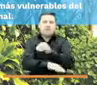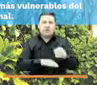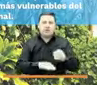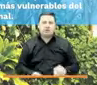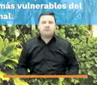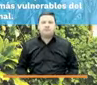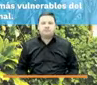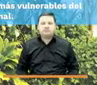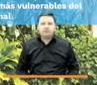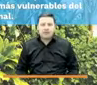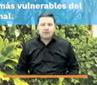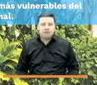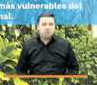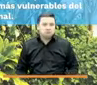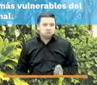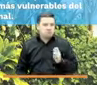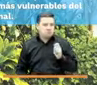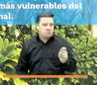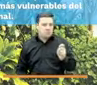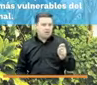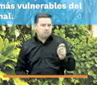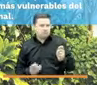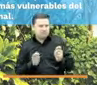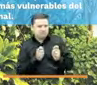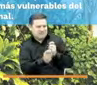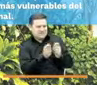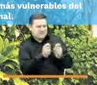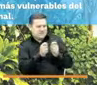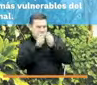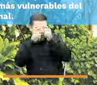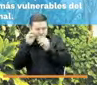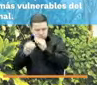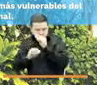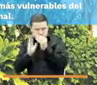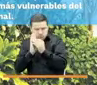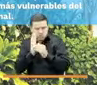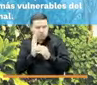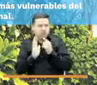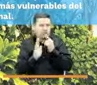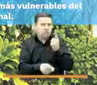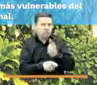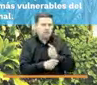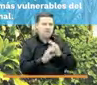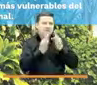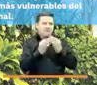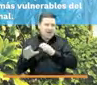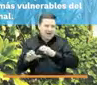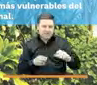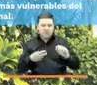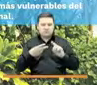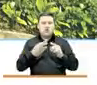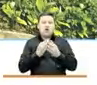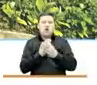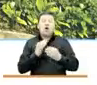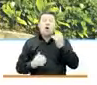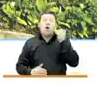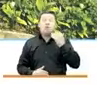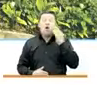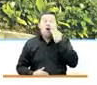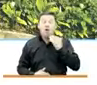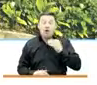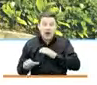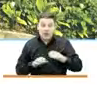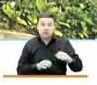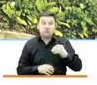El efecto combinado de dichos programas, como los que son Familias en Acción, Jóvenes en Acción, Colombia